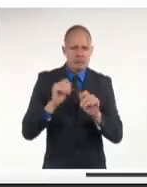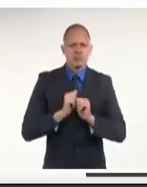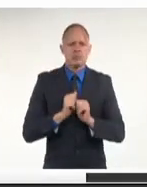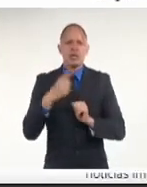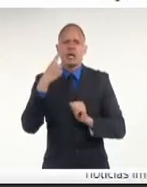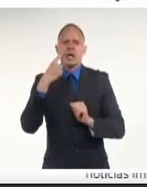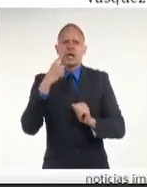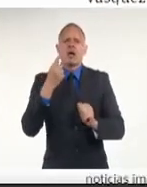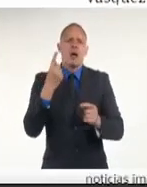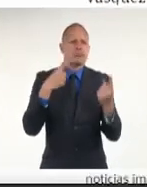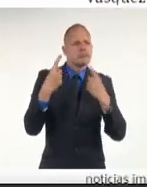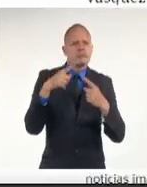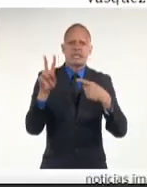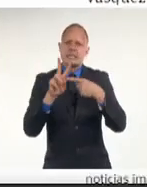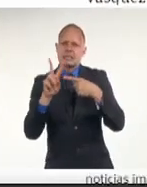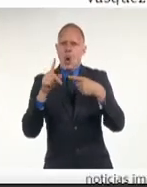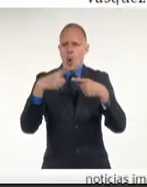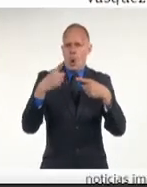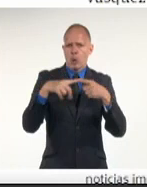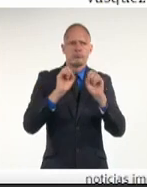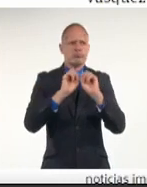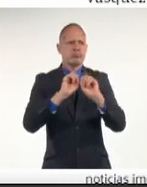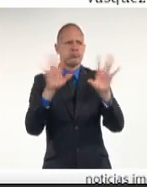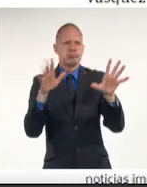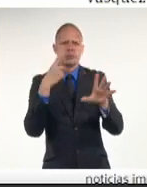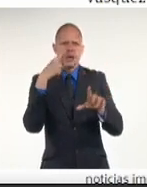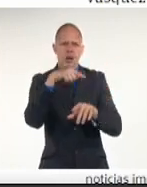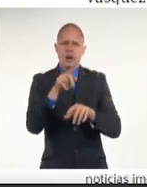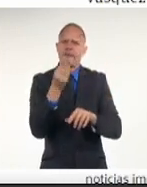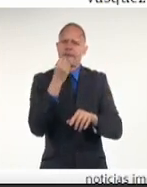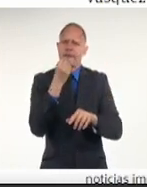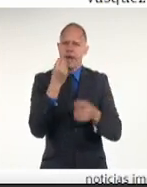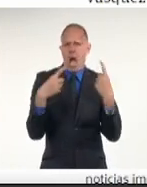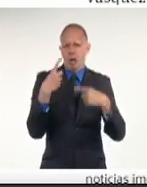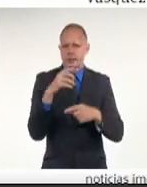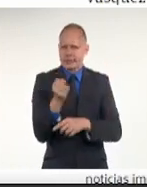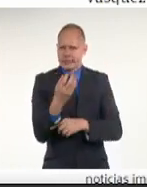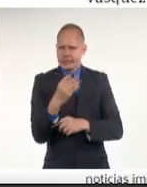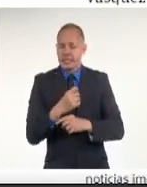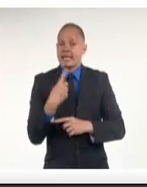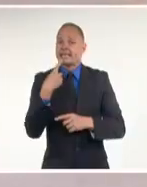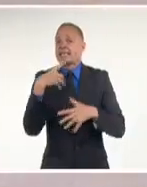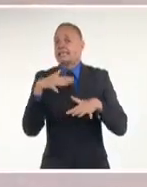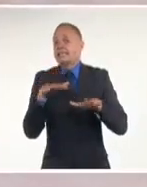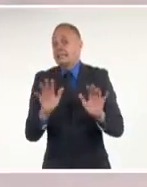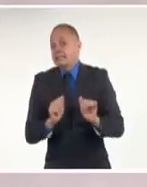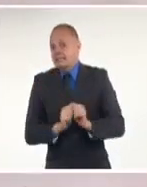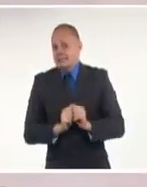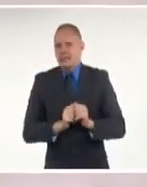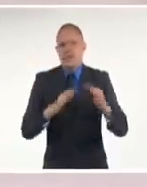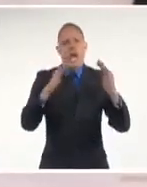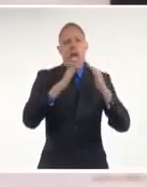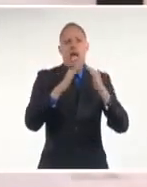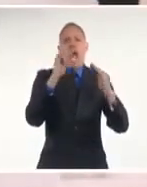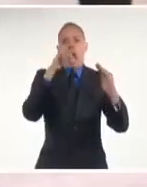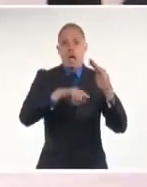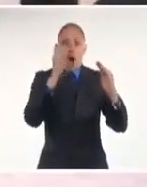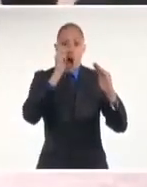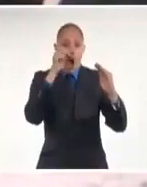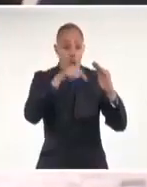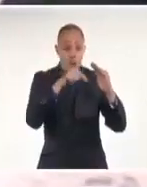se hacen eco de otra mentira. Según reportan algunos sitios, el ciudadano fue baleado en su casa, pero camina con total